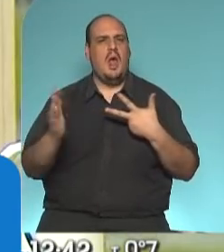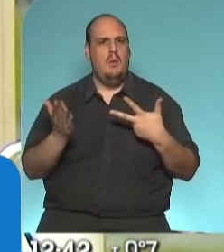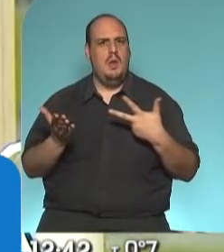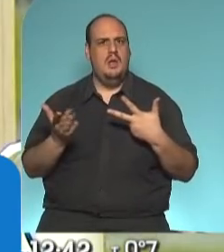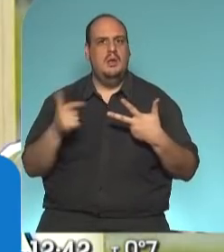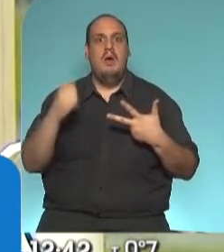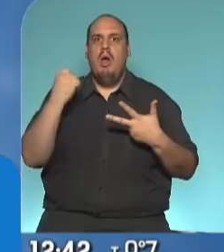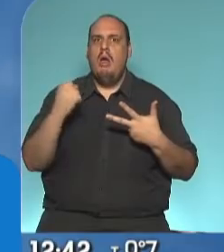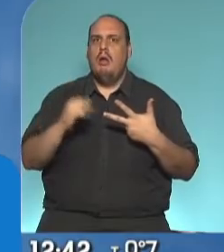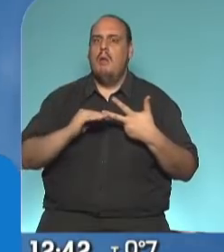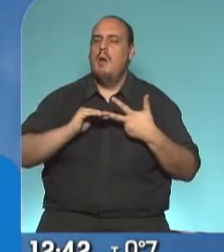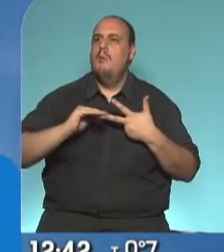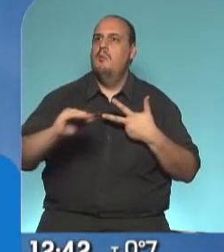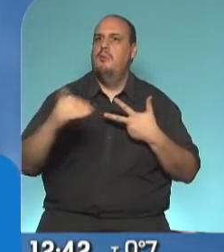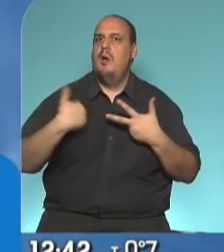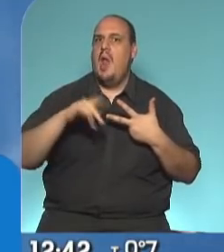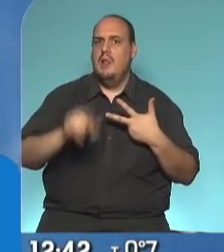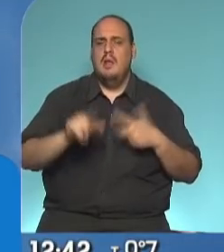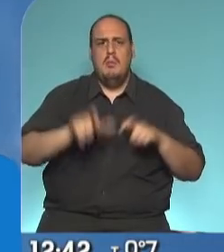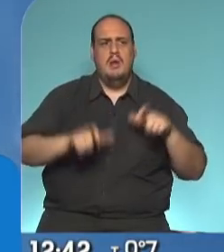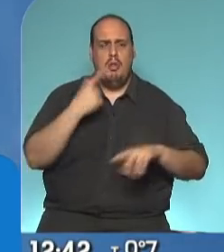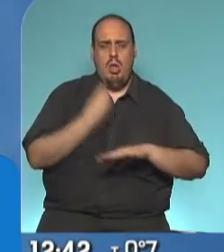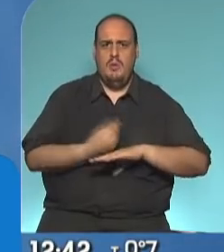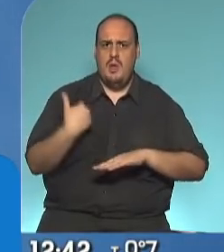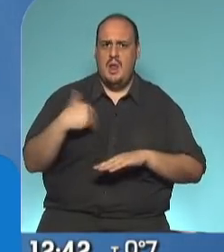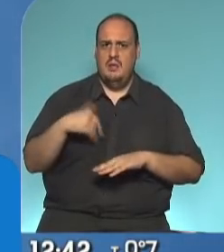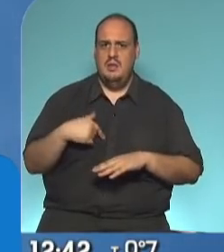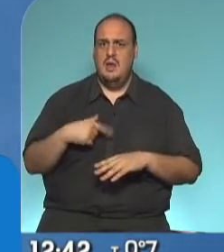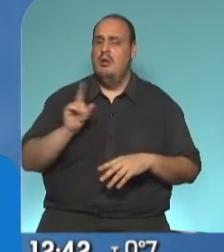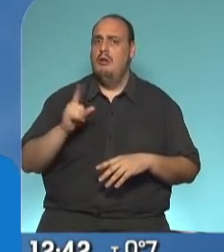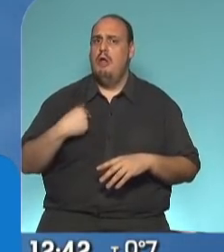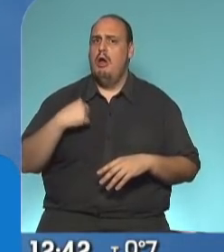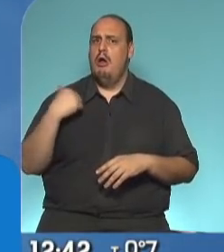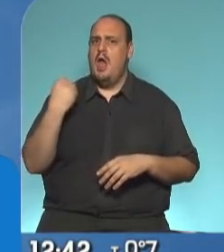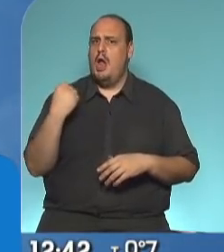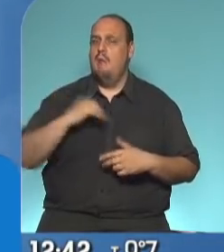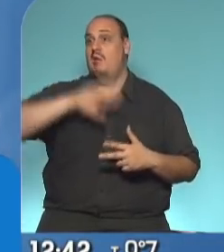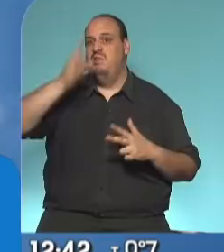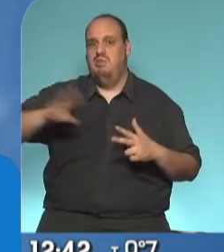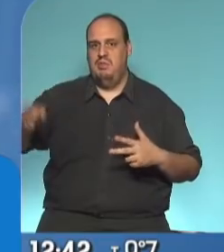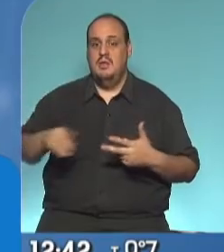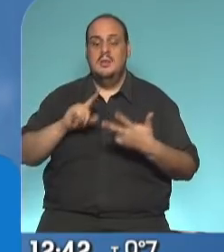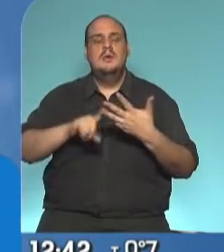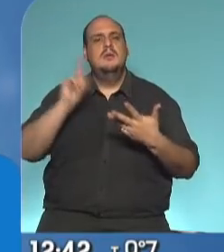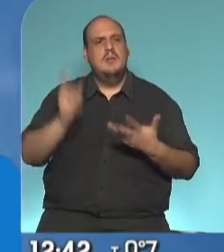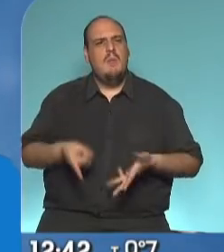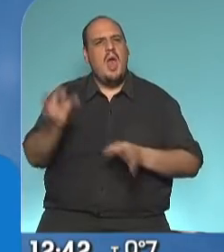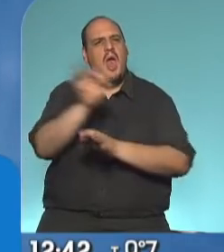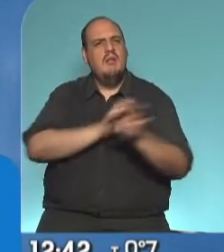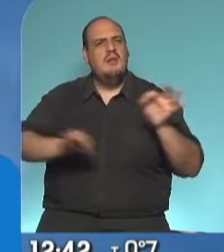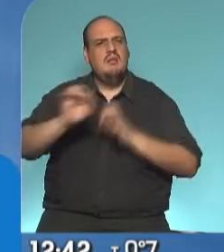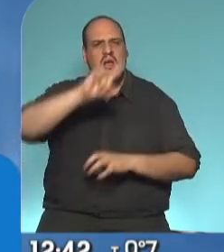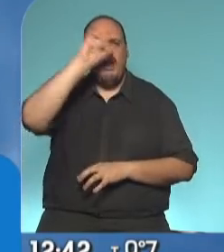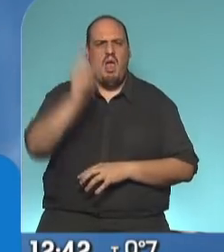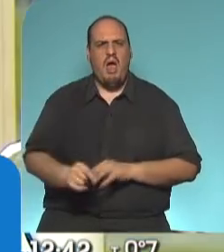económica a las argentinas y a los argentinos. Cuarto, seguir una estrategia de desarrollo federal, que